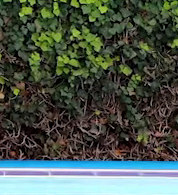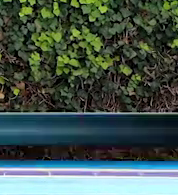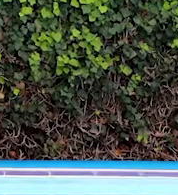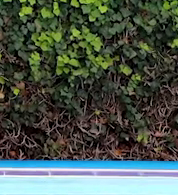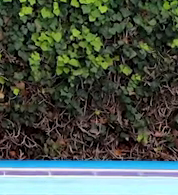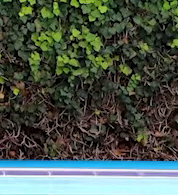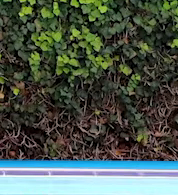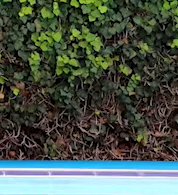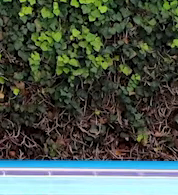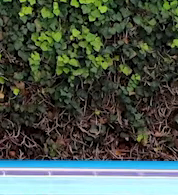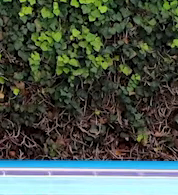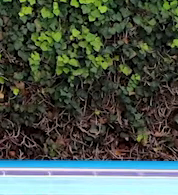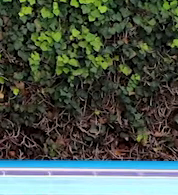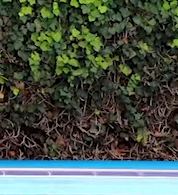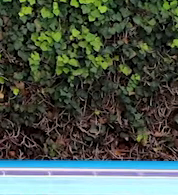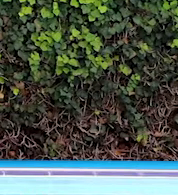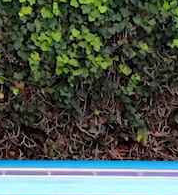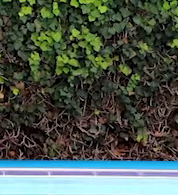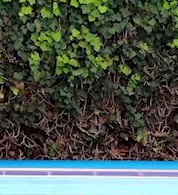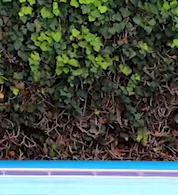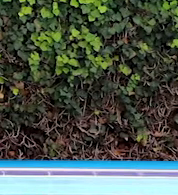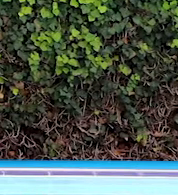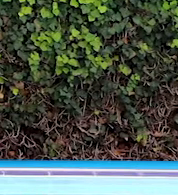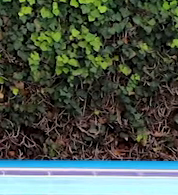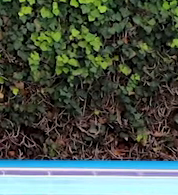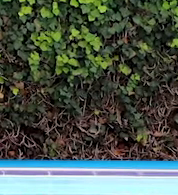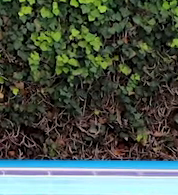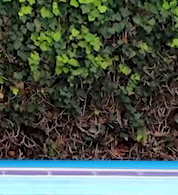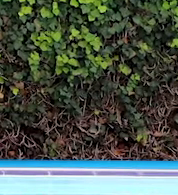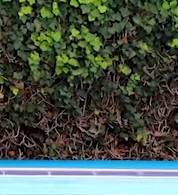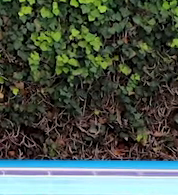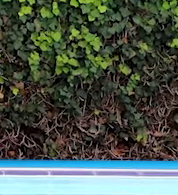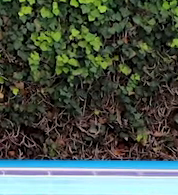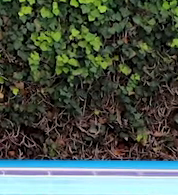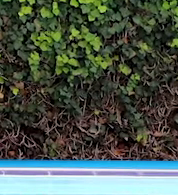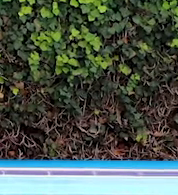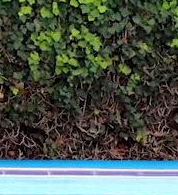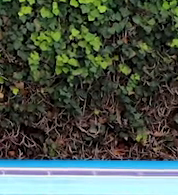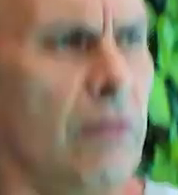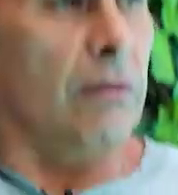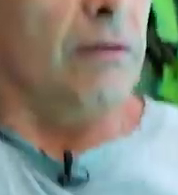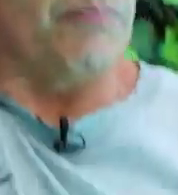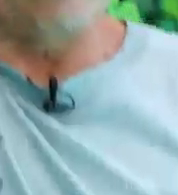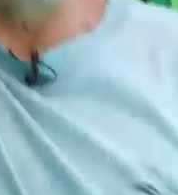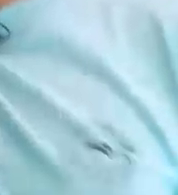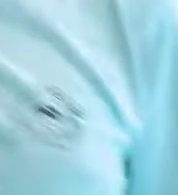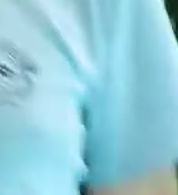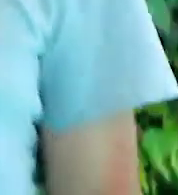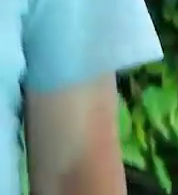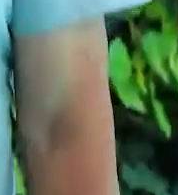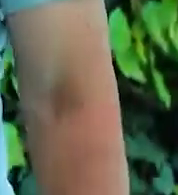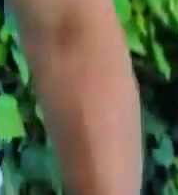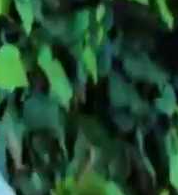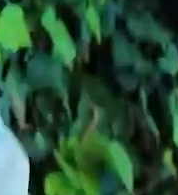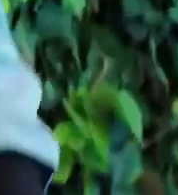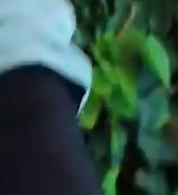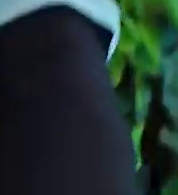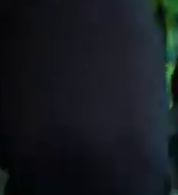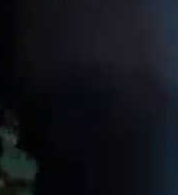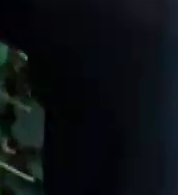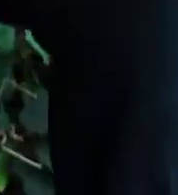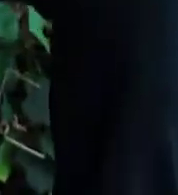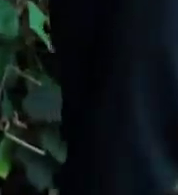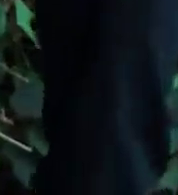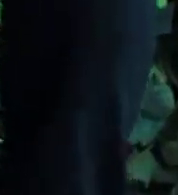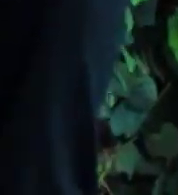pierna derecha y la mano derecha igual. Y al mismo tiempo vamos a elevar talón del pie contrario. Izquierda